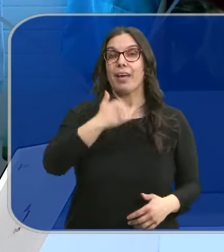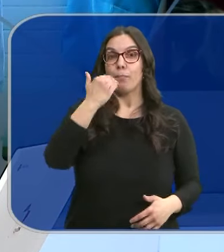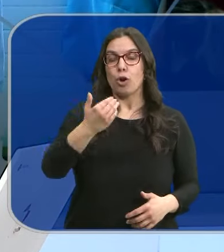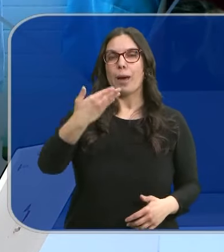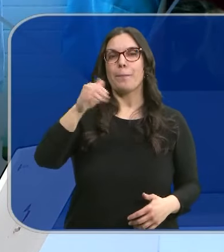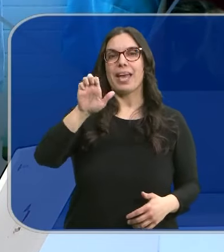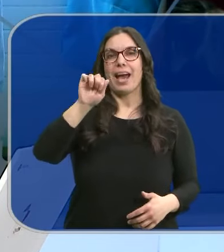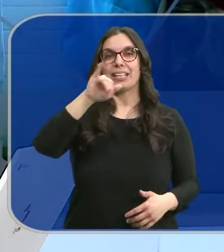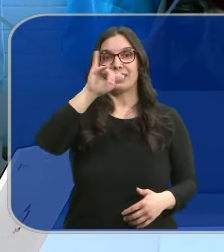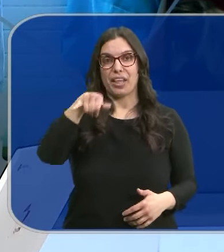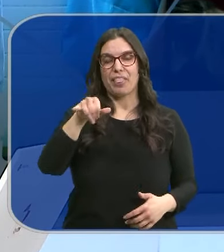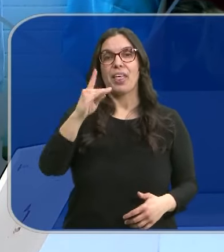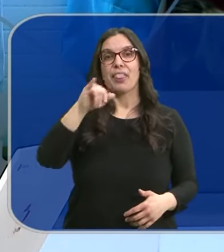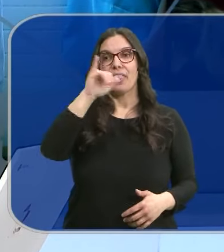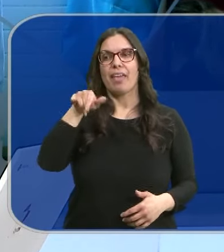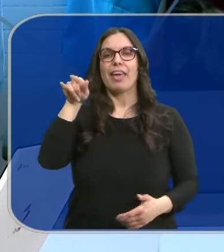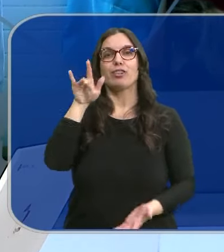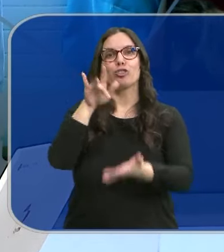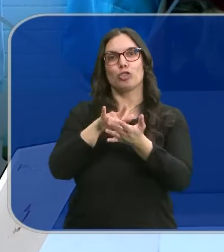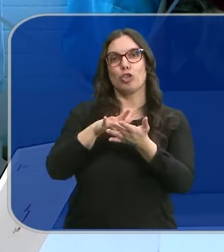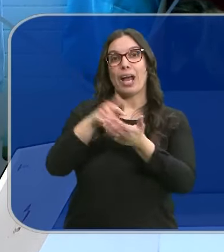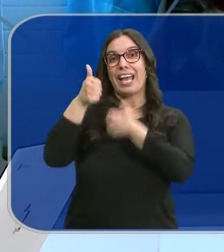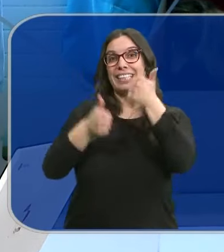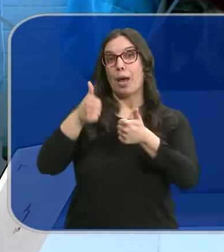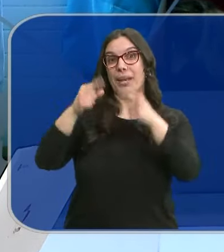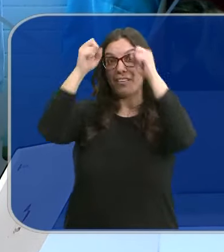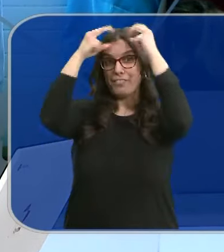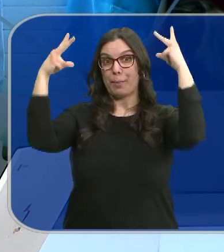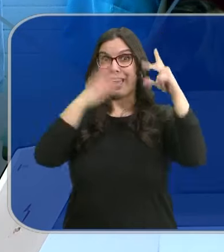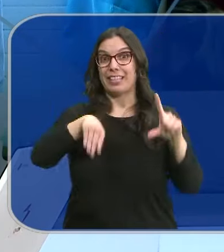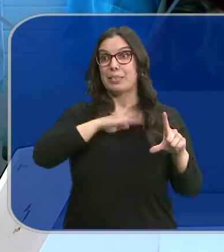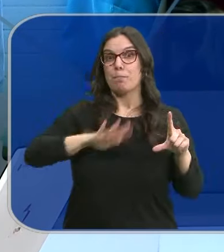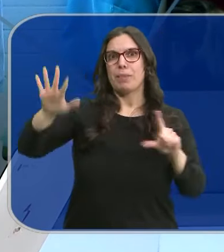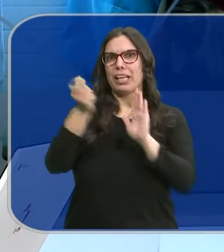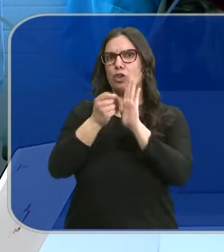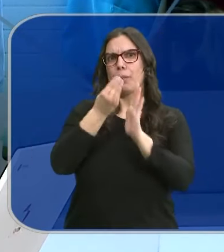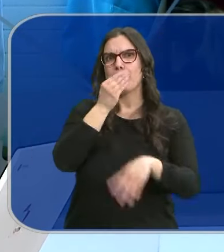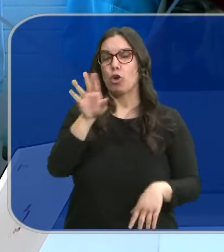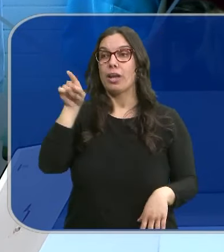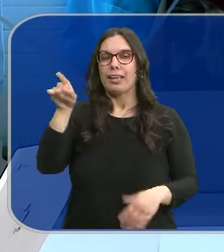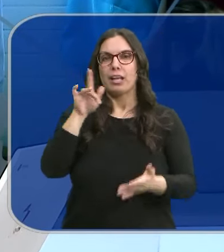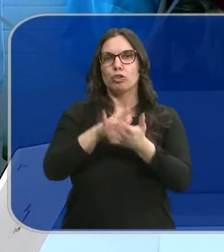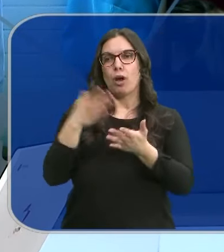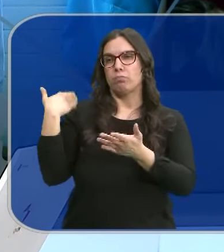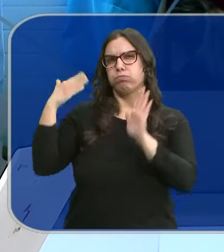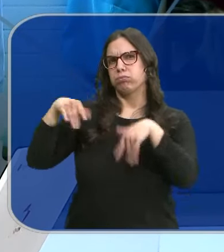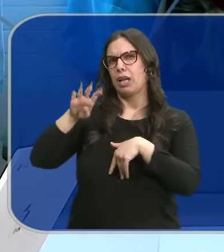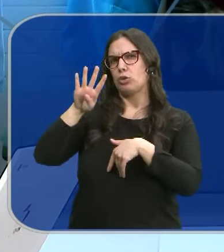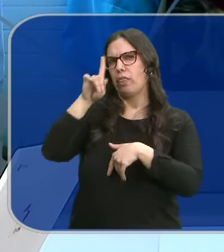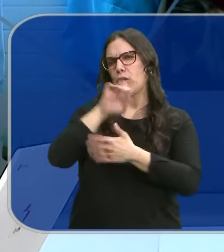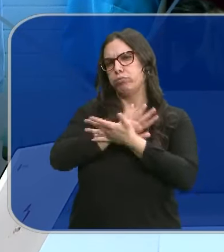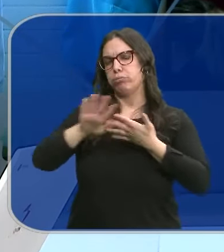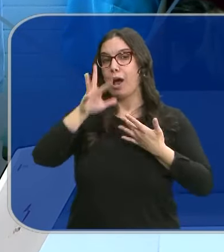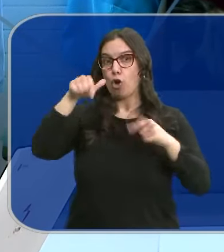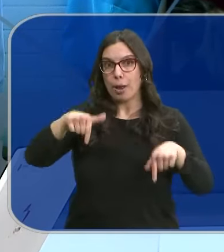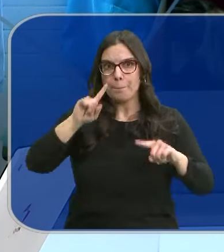ha tenido la nota más alta de España en el EIR, el MIR de la enfermería. Ella había acabado de estudiar hace 14 años y esta era la primera vez que se presentaba. Ha